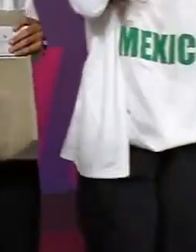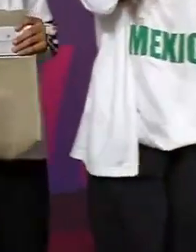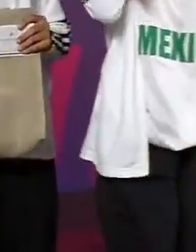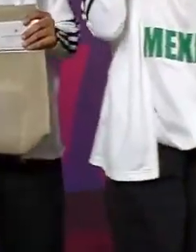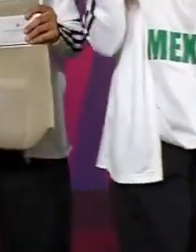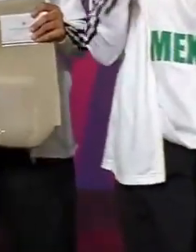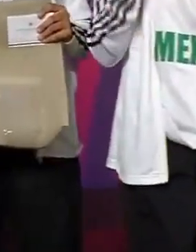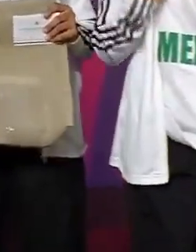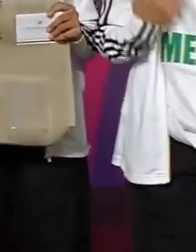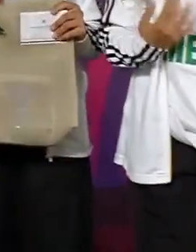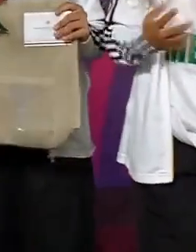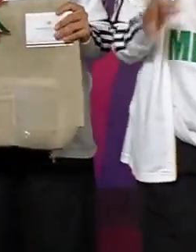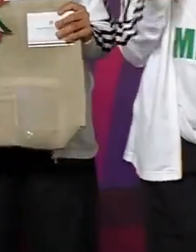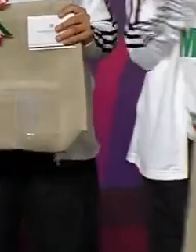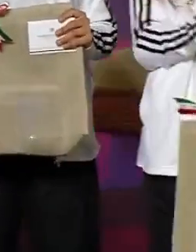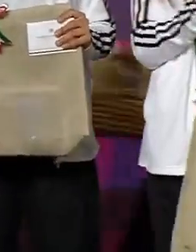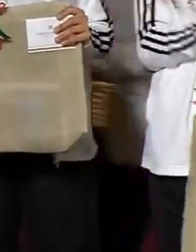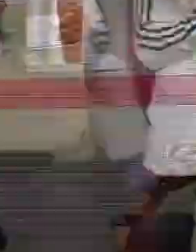¡Muchas felicidades!